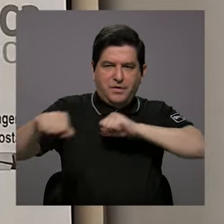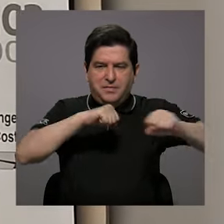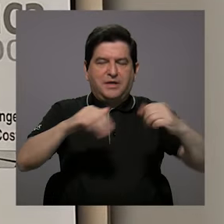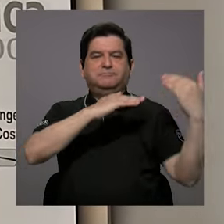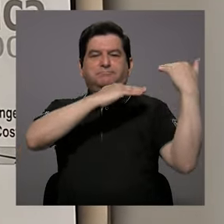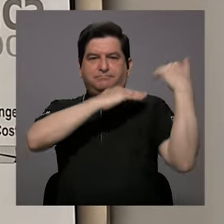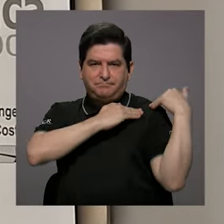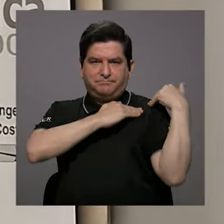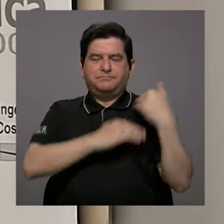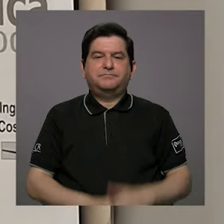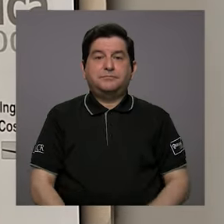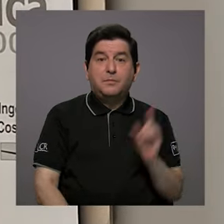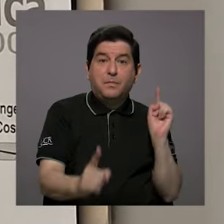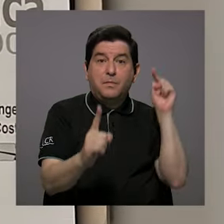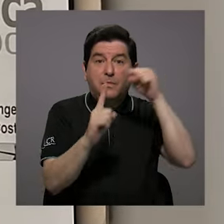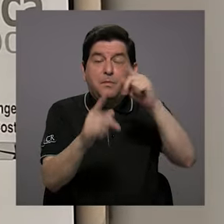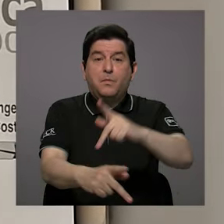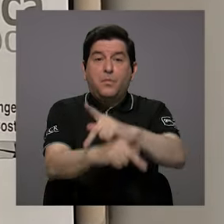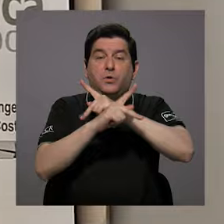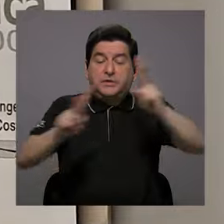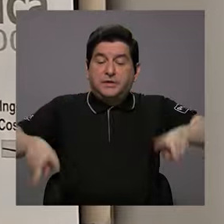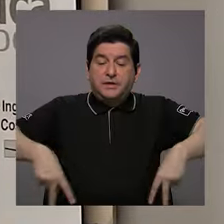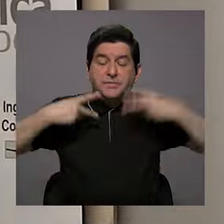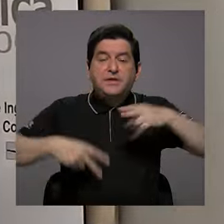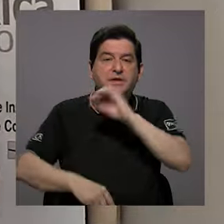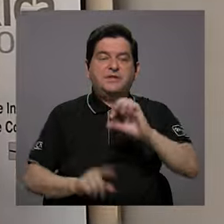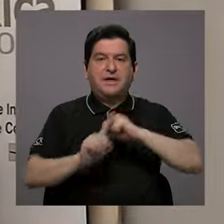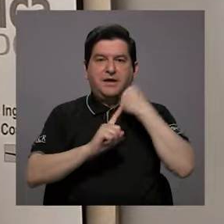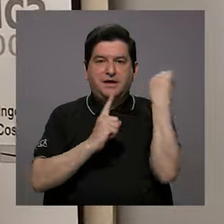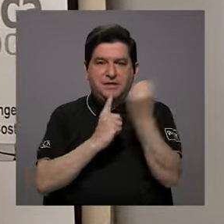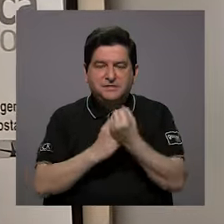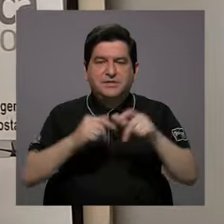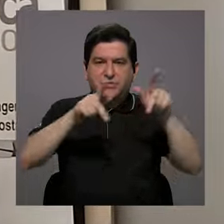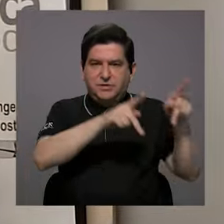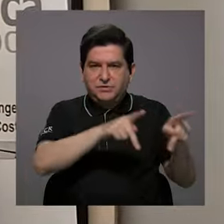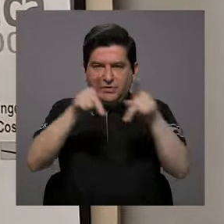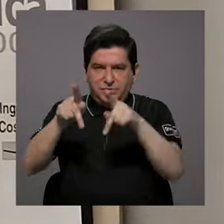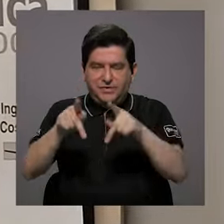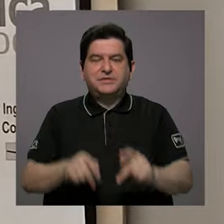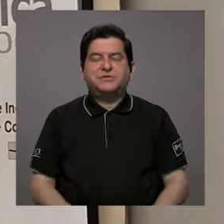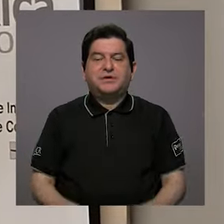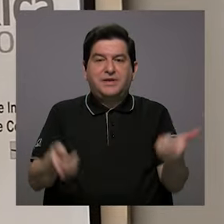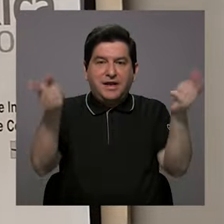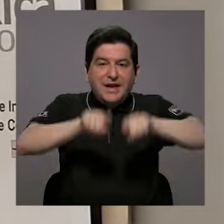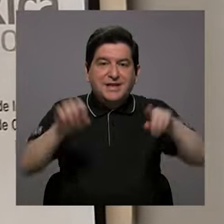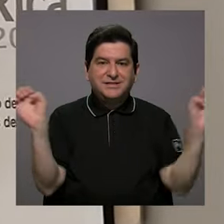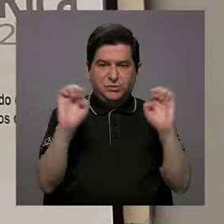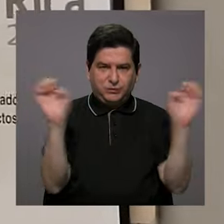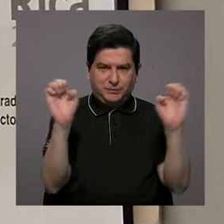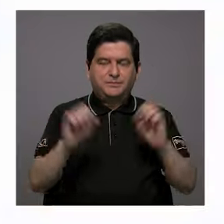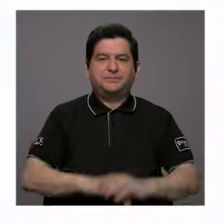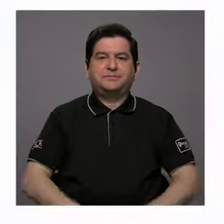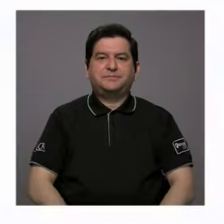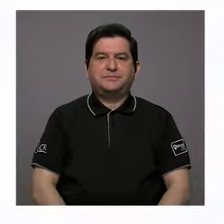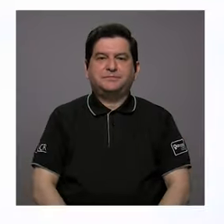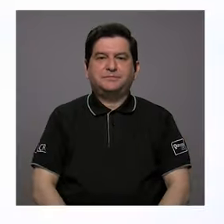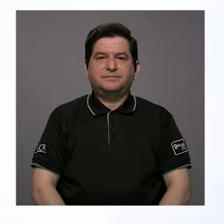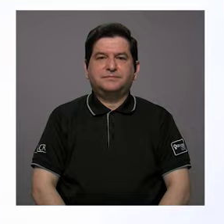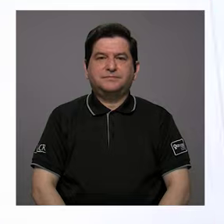sismo resistente, con el fin de proteger la vida y la integridad física de las personas en el caso de una emergencia.